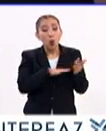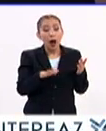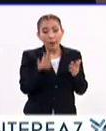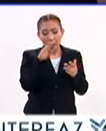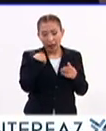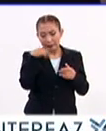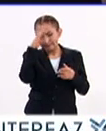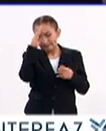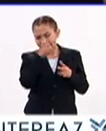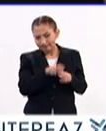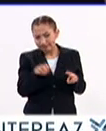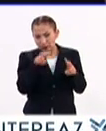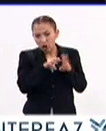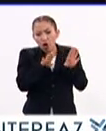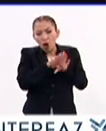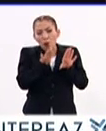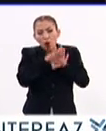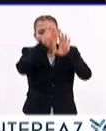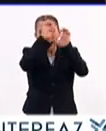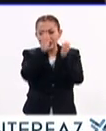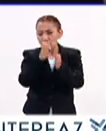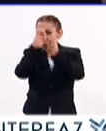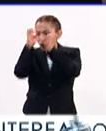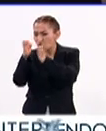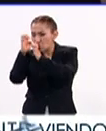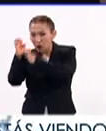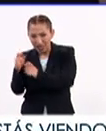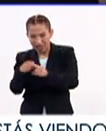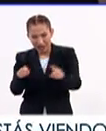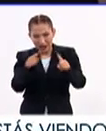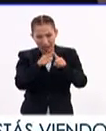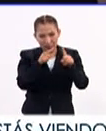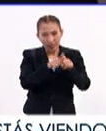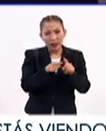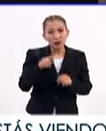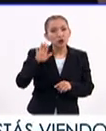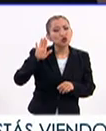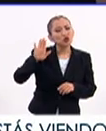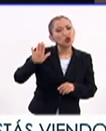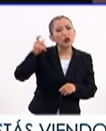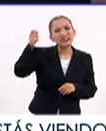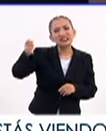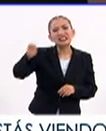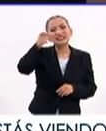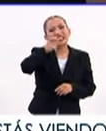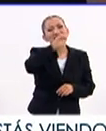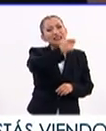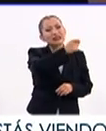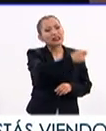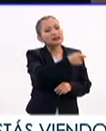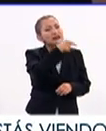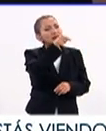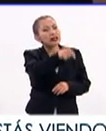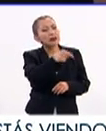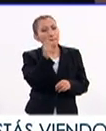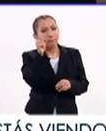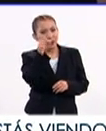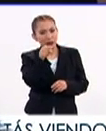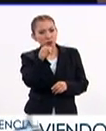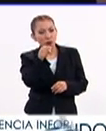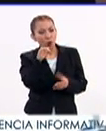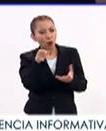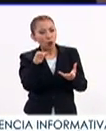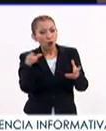para reflexionar cómo las esculturas y su significado son parte